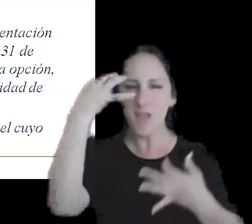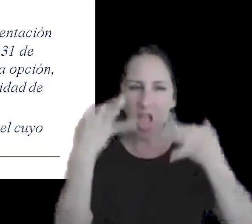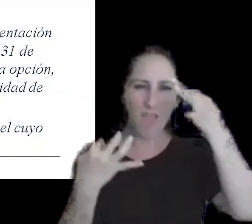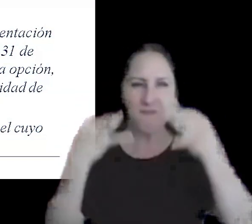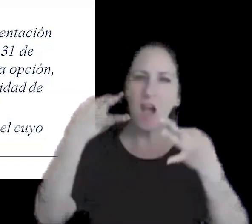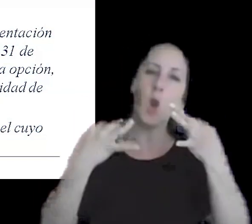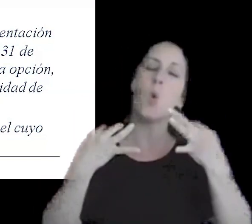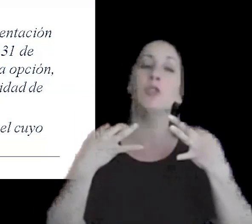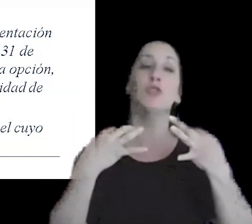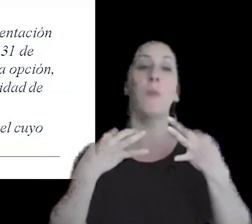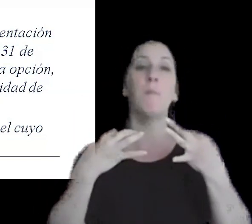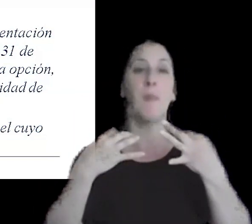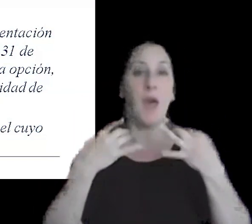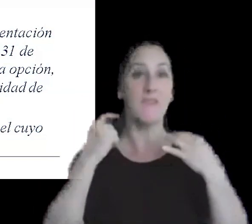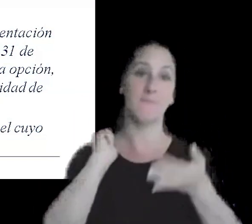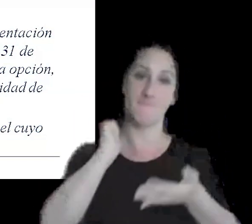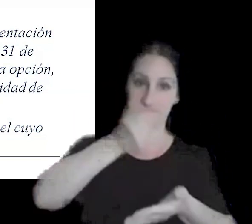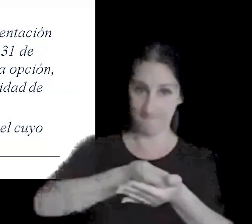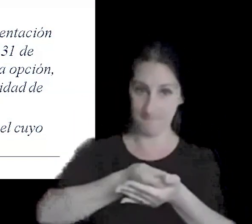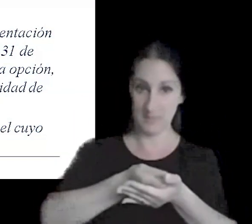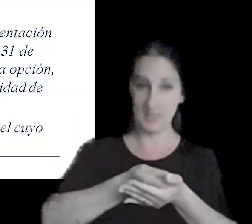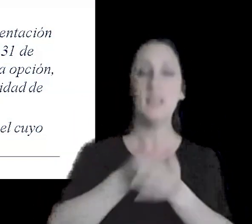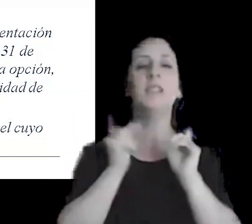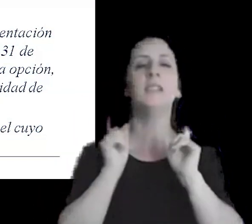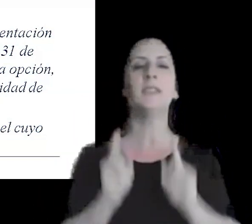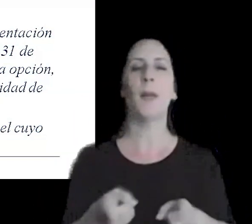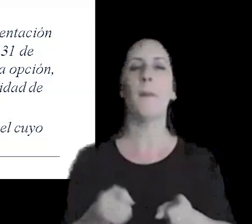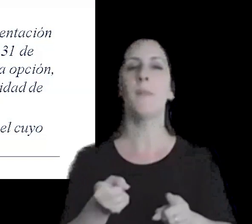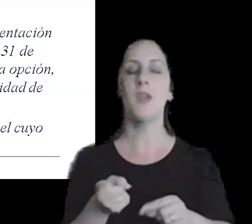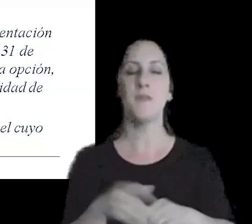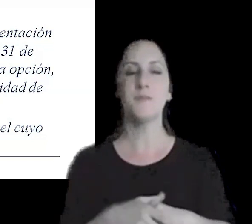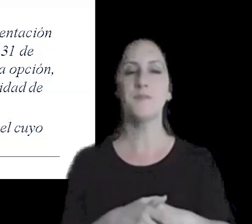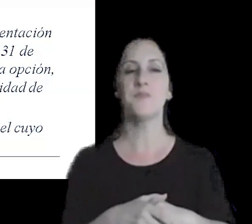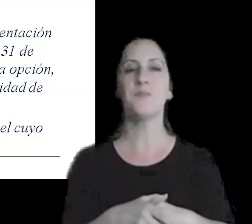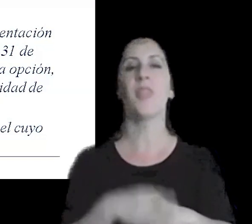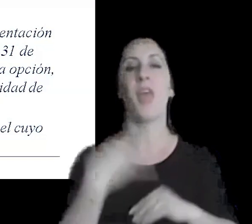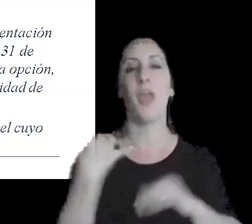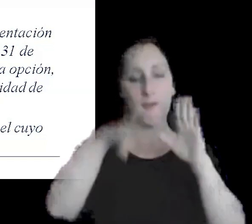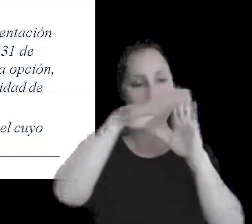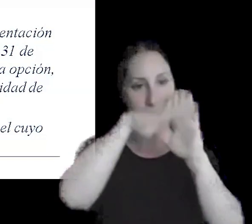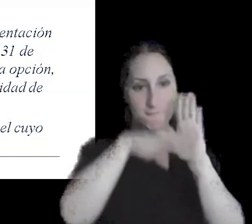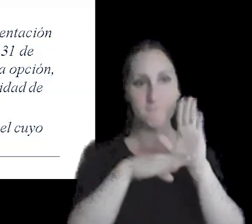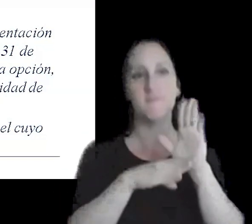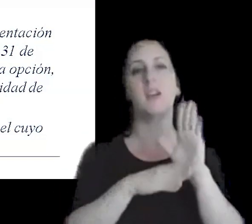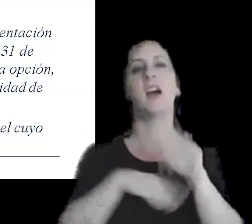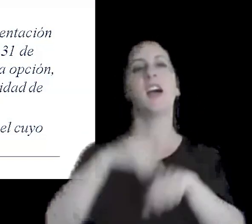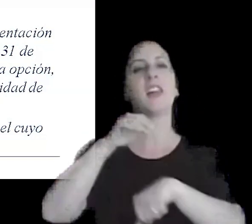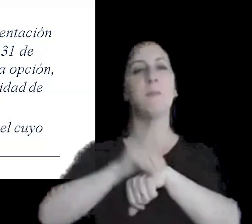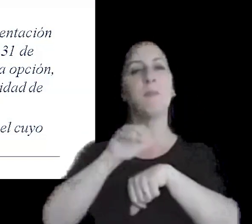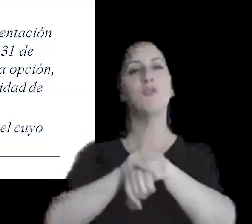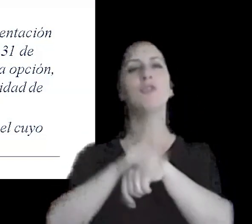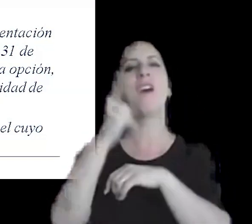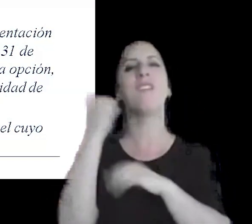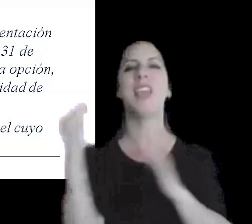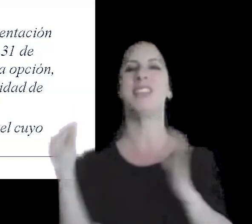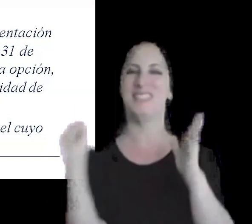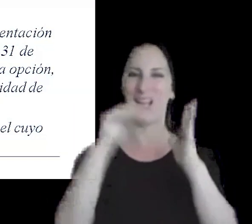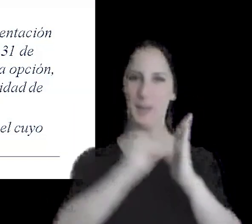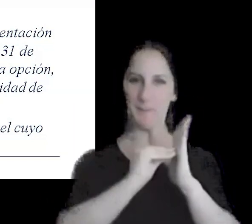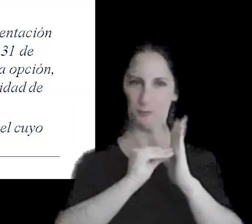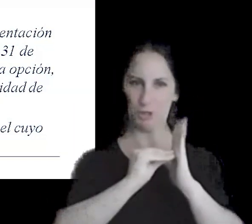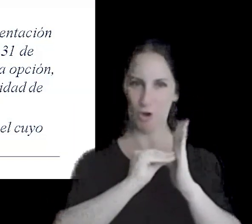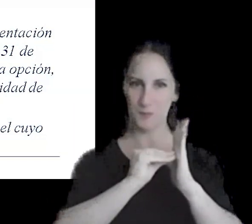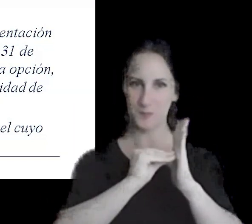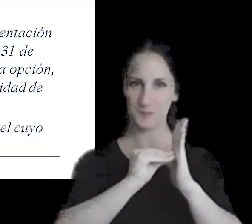formal para ejercer la opción a su vez deben tener la condición de responsables inscriptos por